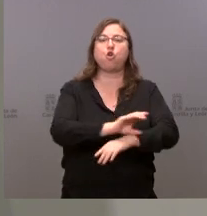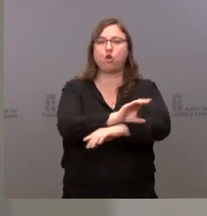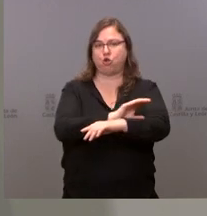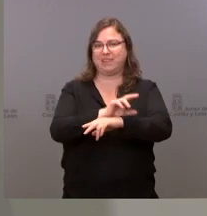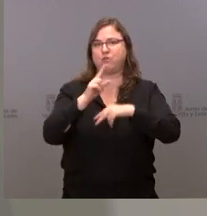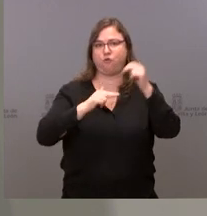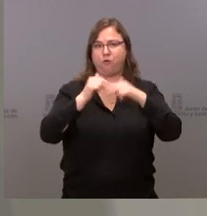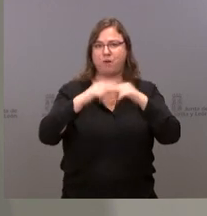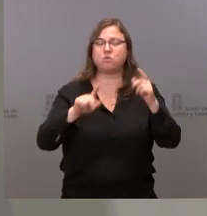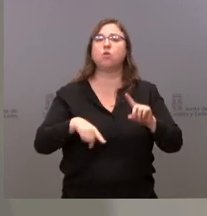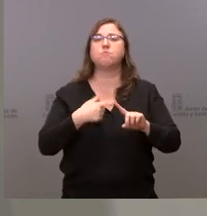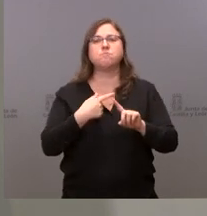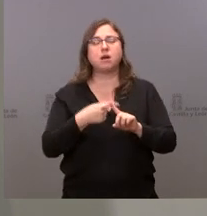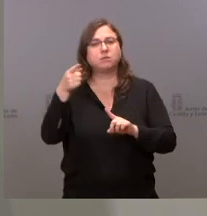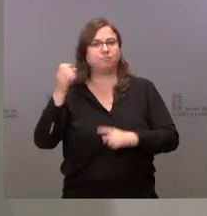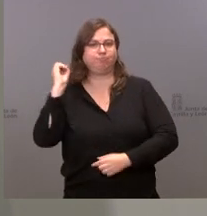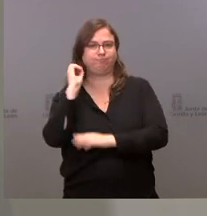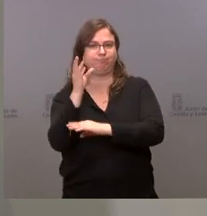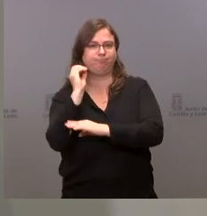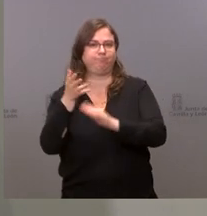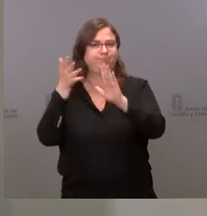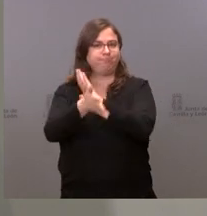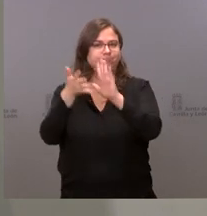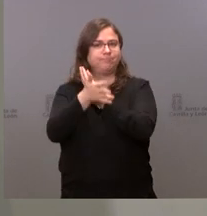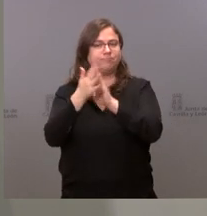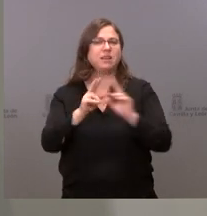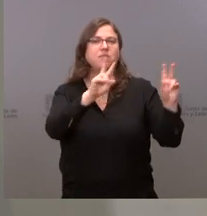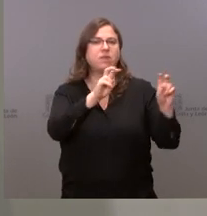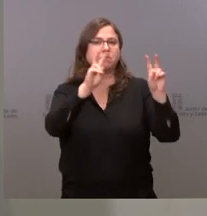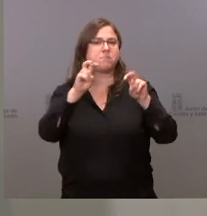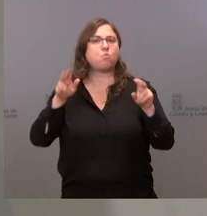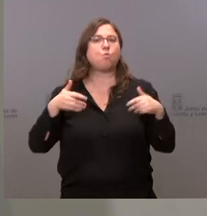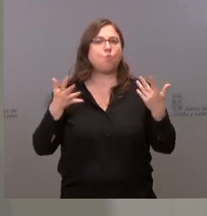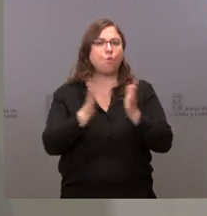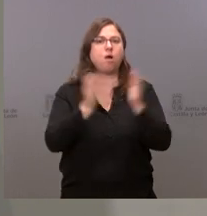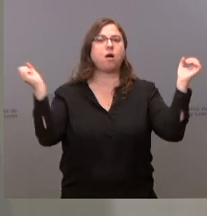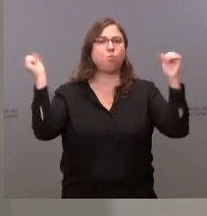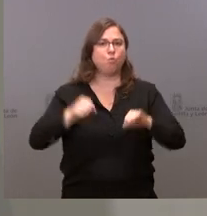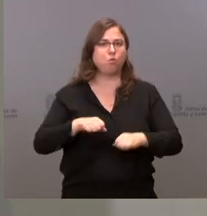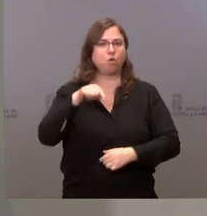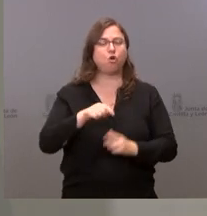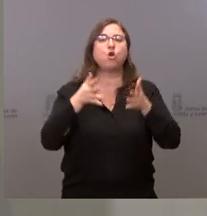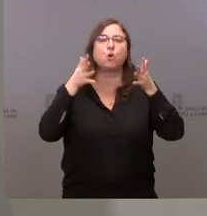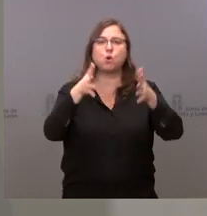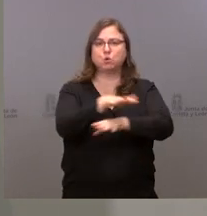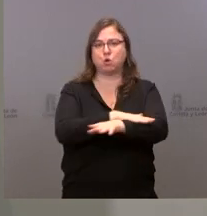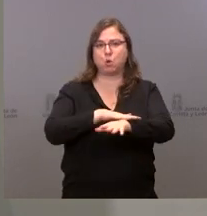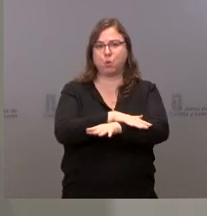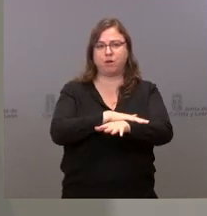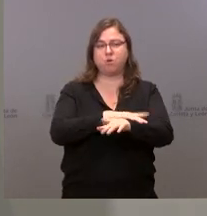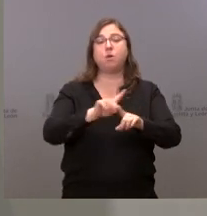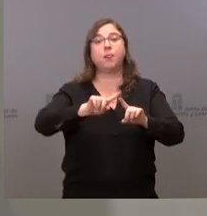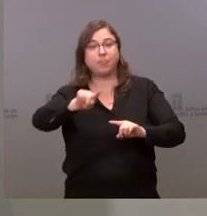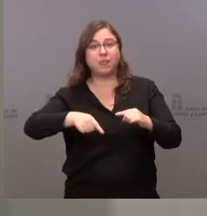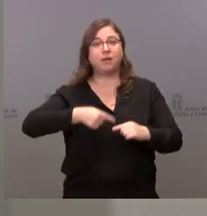y es el que dará explicación de los asuntos que se han acordado en el Consejo de Gobierno y luego